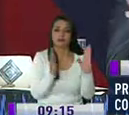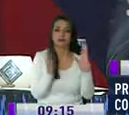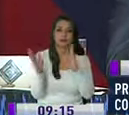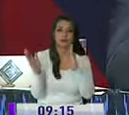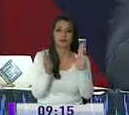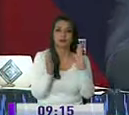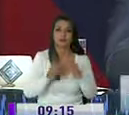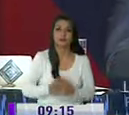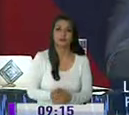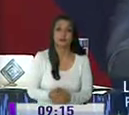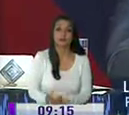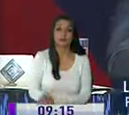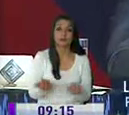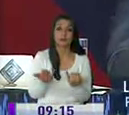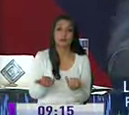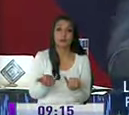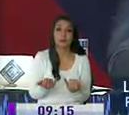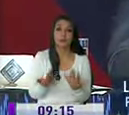según